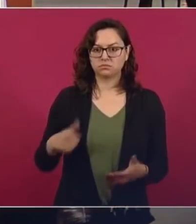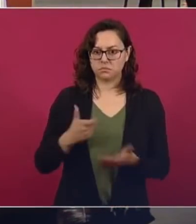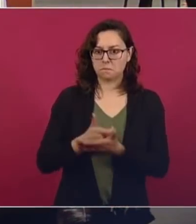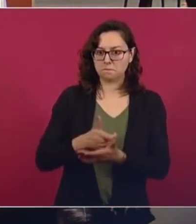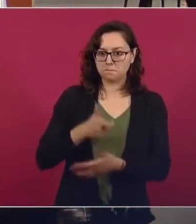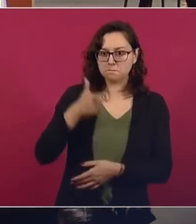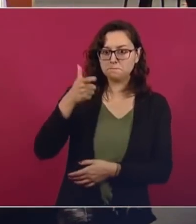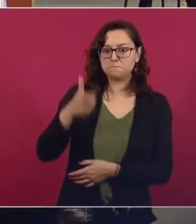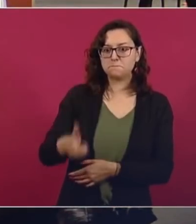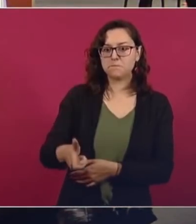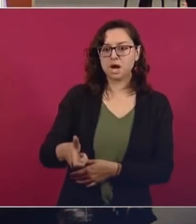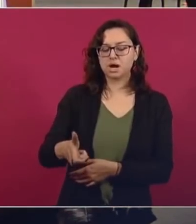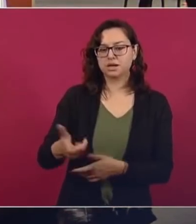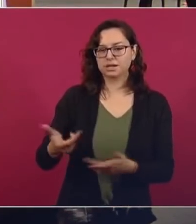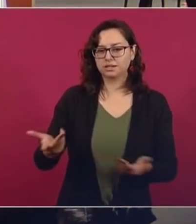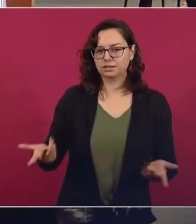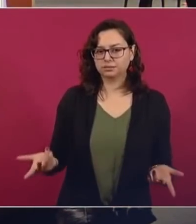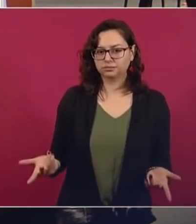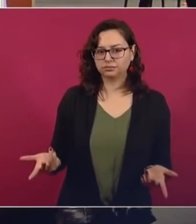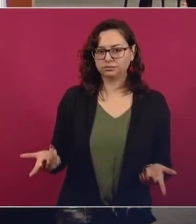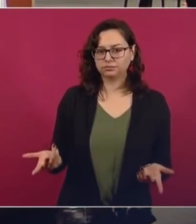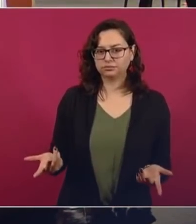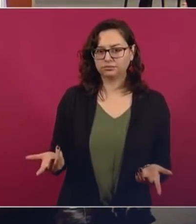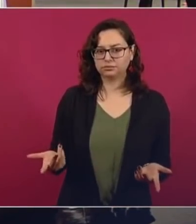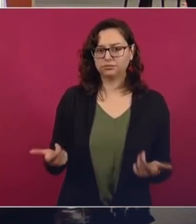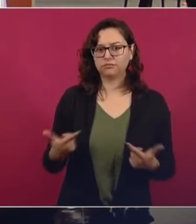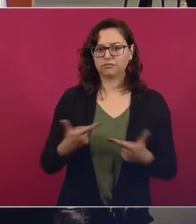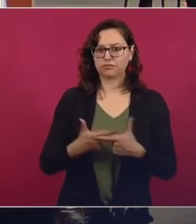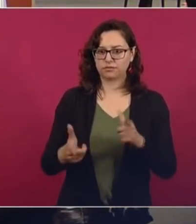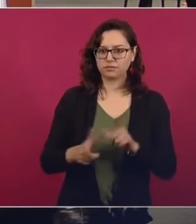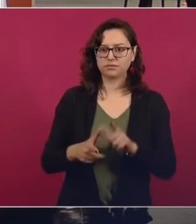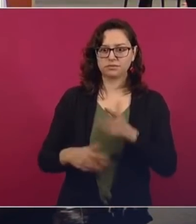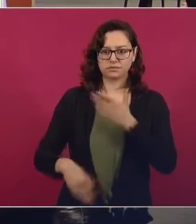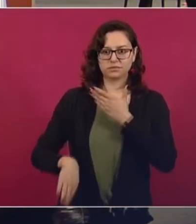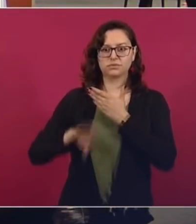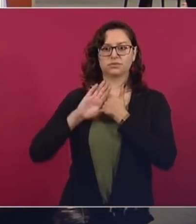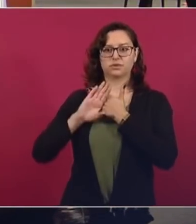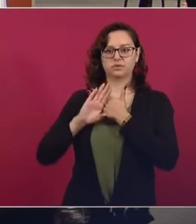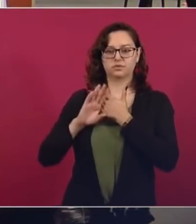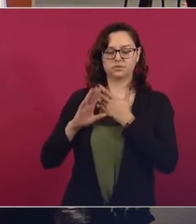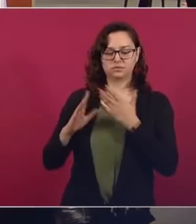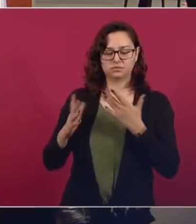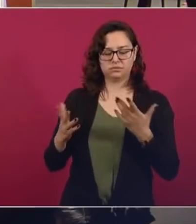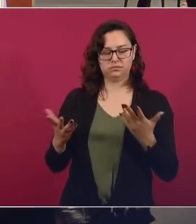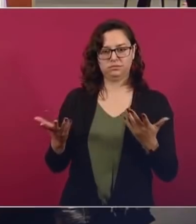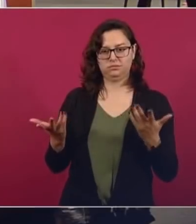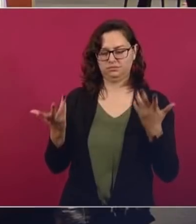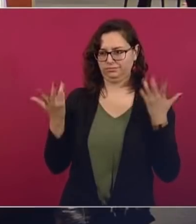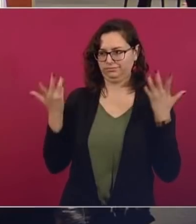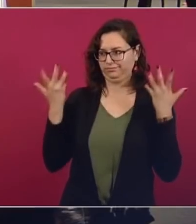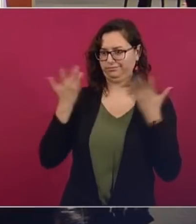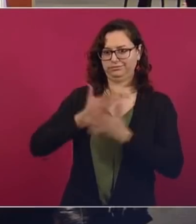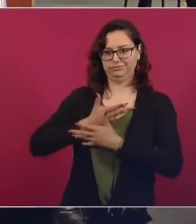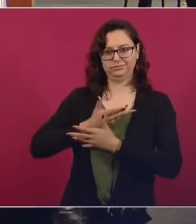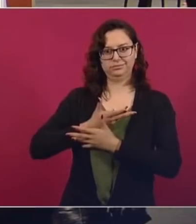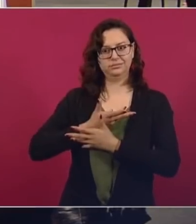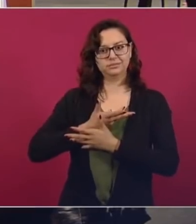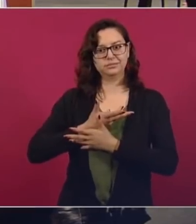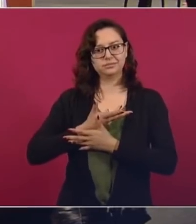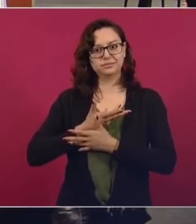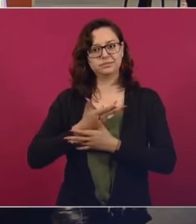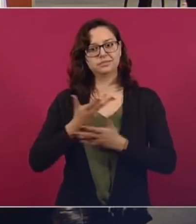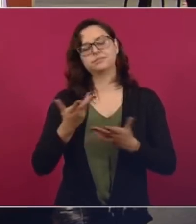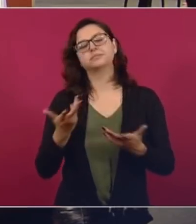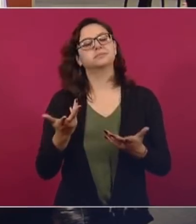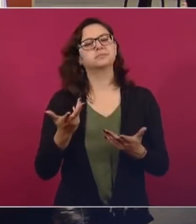grupos que actúan en México, contrarios